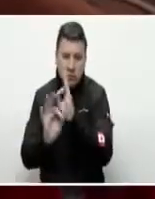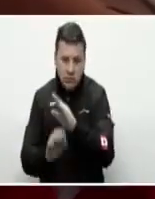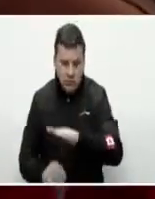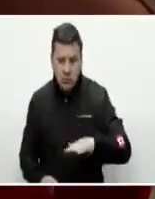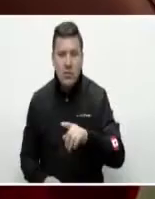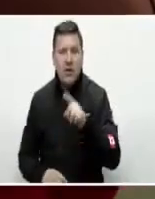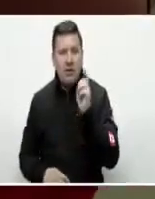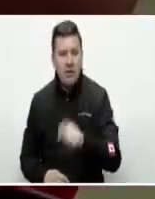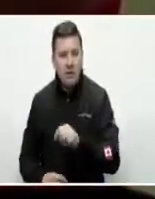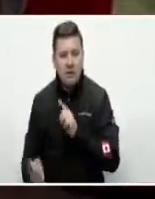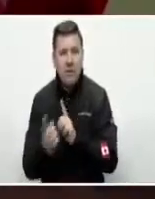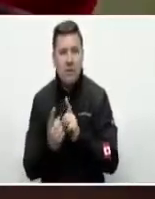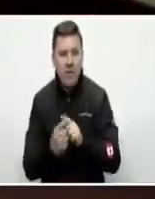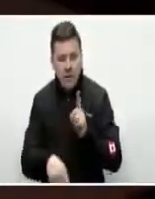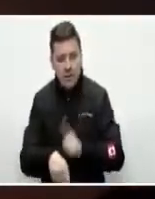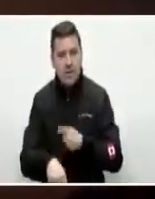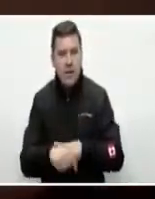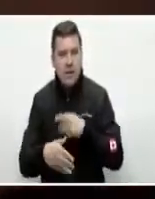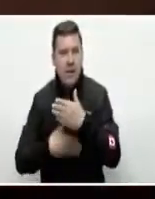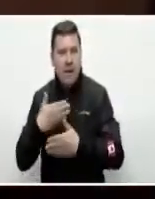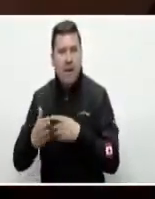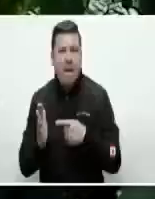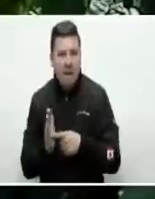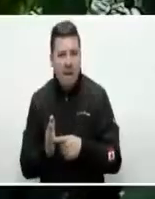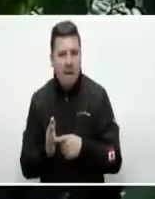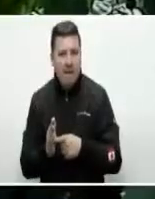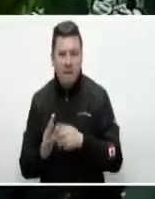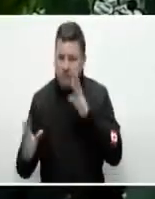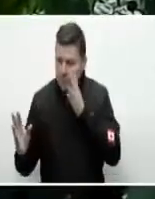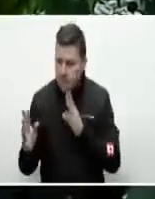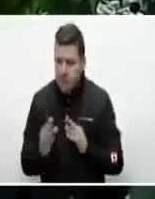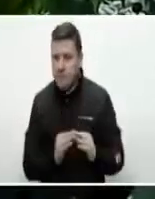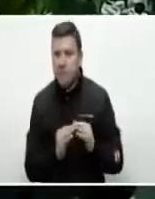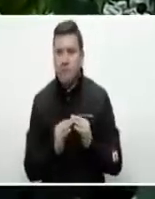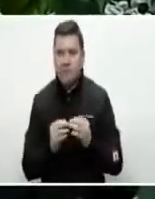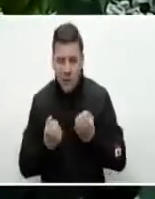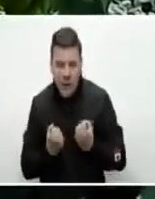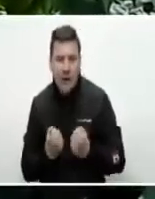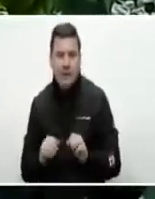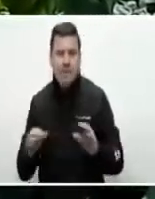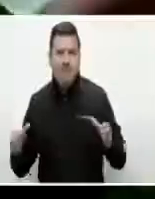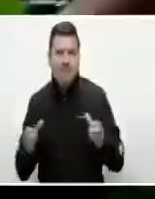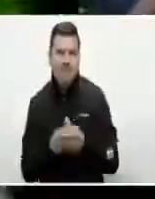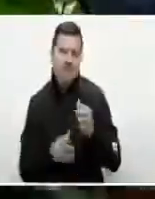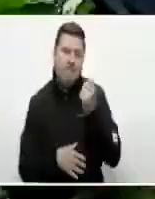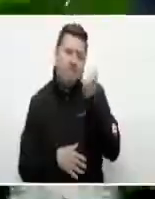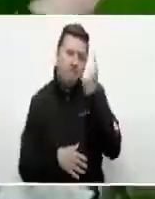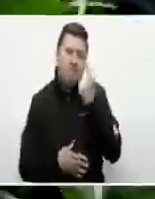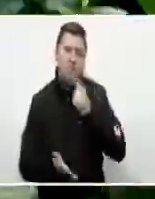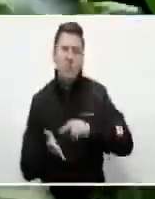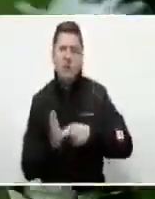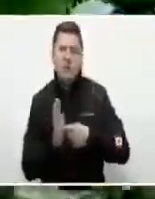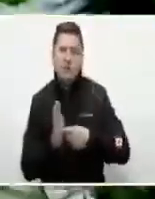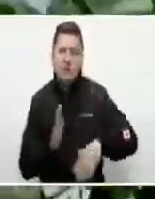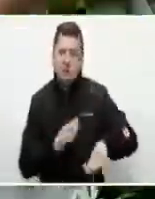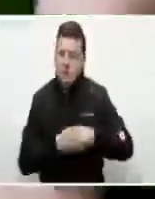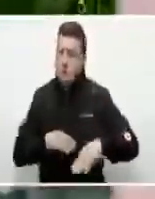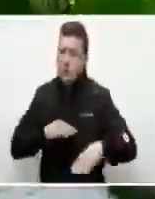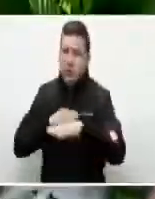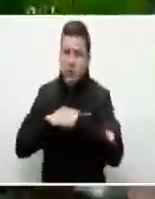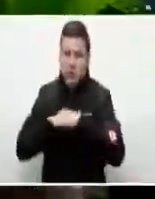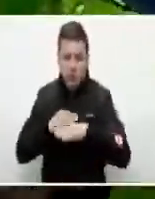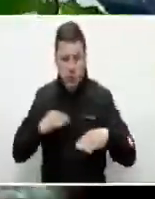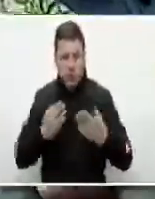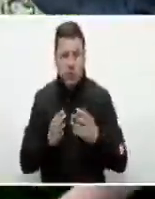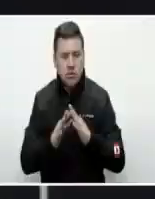hemos encontrado que es el momento en que nos pongamos de acuerdo que unemos esfuerzos para entender que la articulación